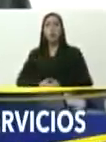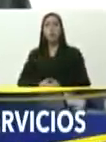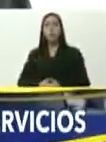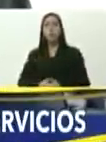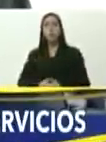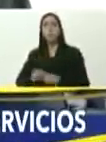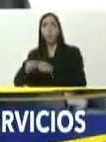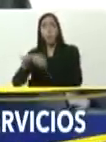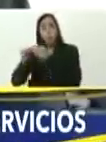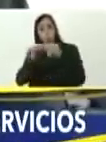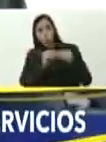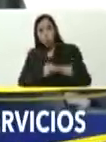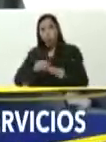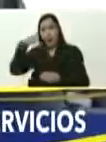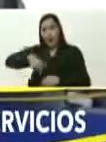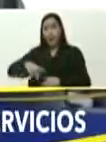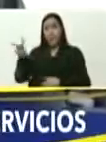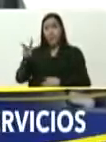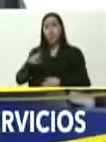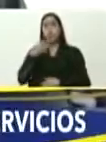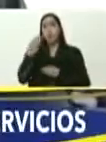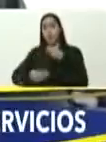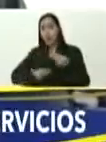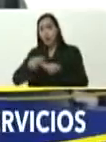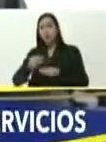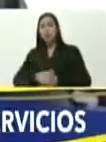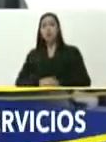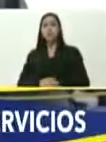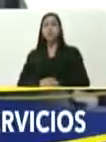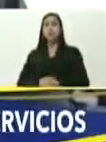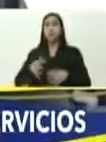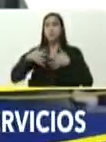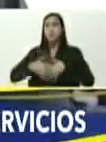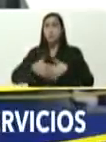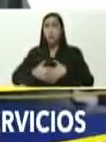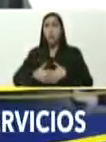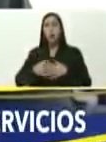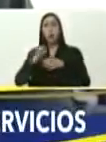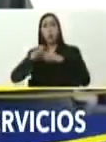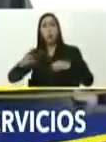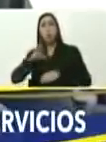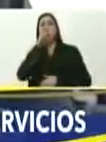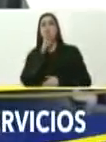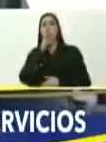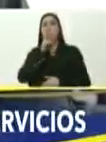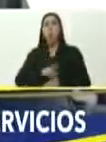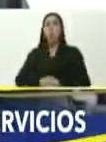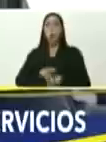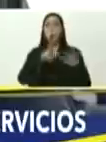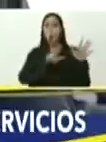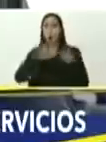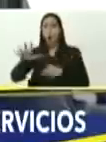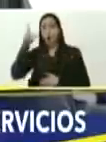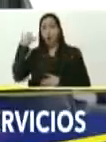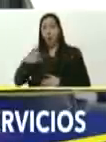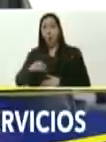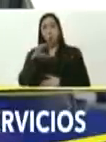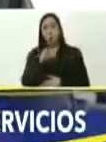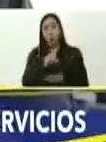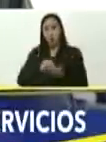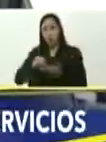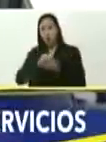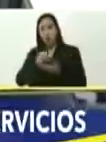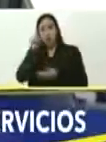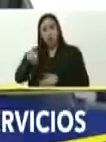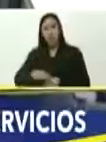repuestos, producidos, en Venezuela, a través de planta Yutón, ya tenemos, alrededor de 85, partes y piezas, que son las, digamos, las